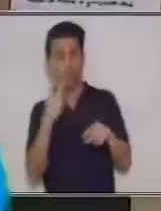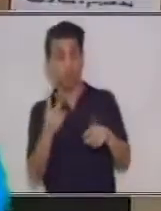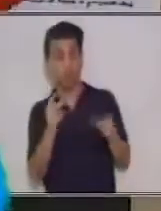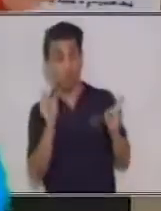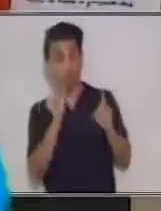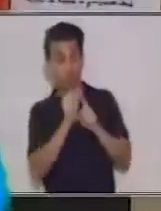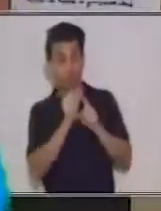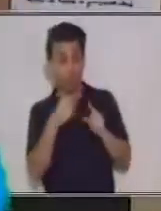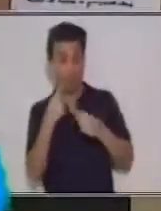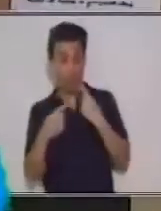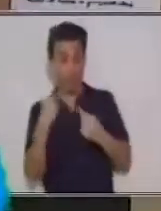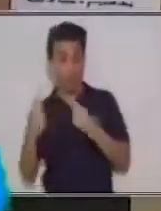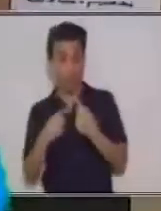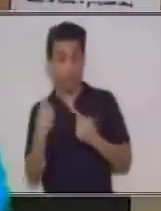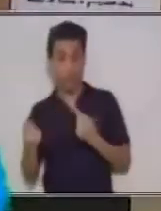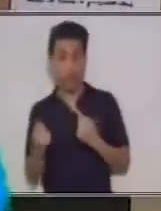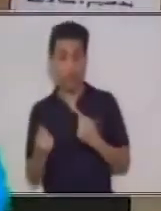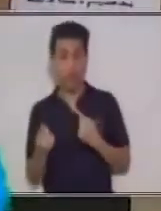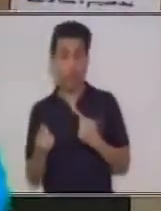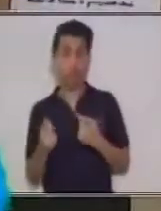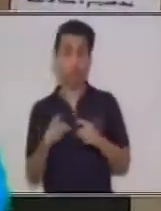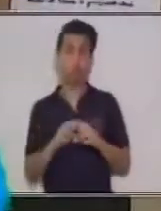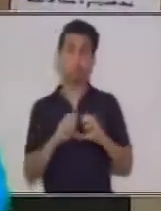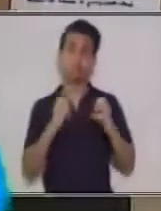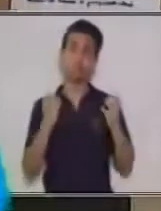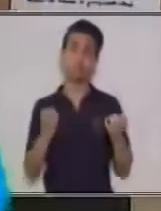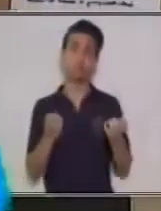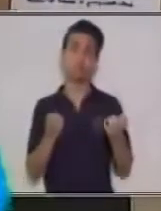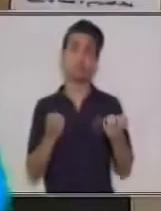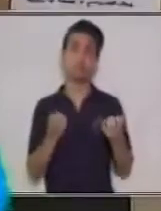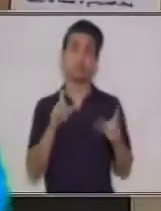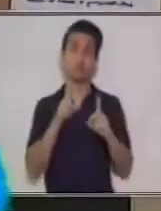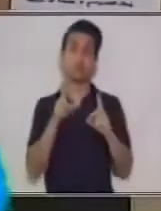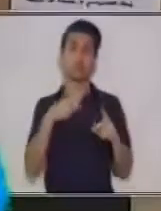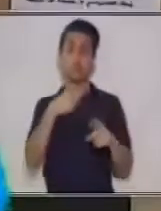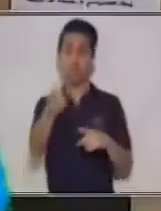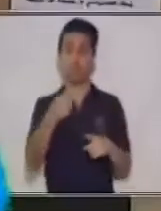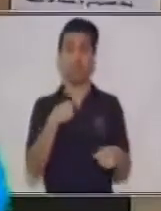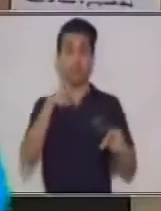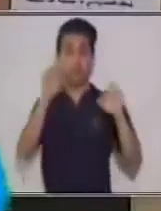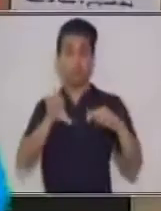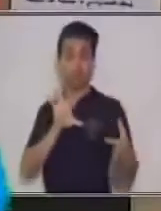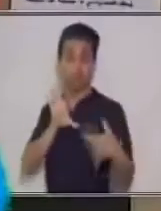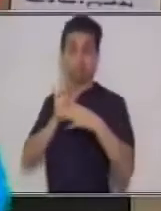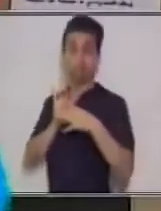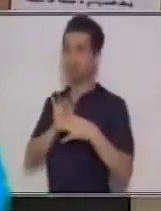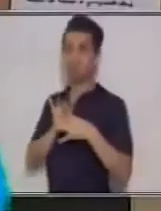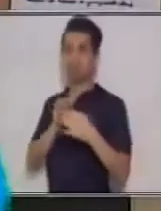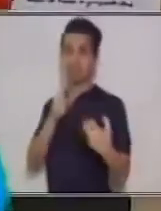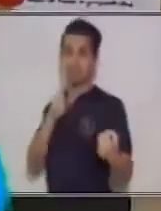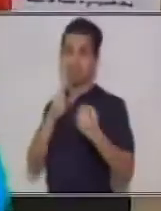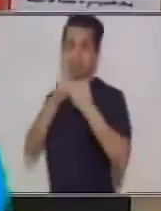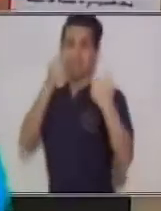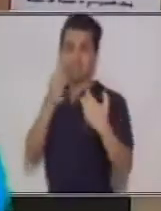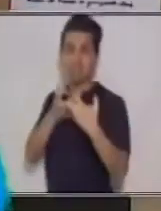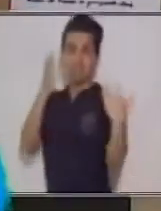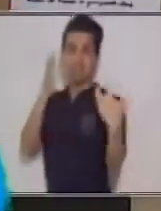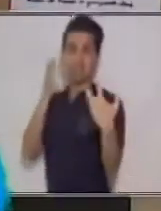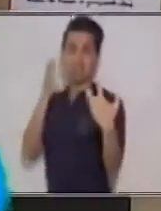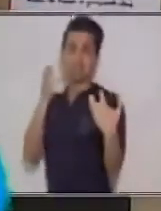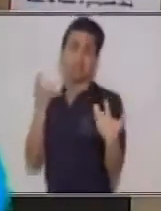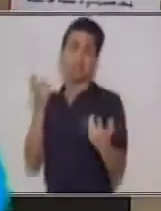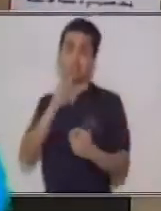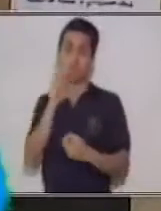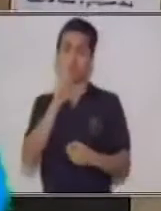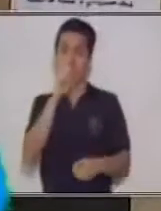planteamiento con el tema, definitivamente va a haber un choque con el receptor o los receptores en este caso. Porque